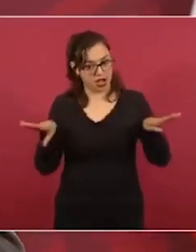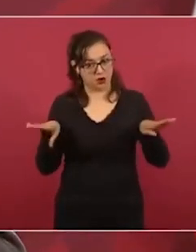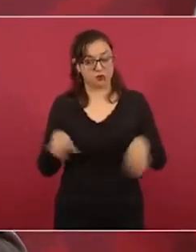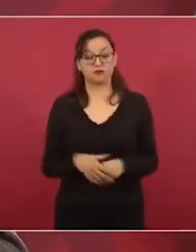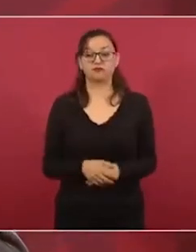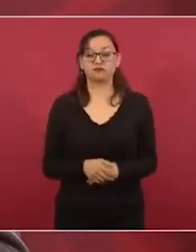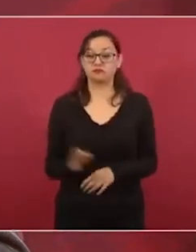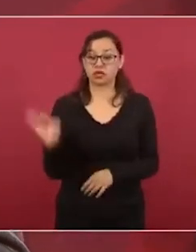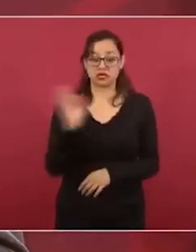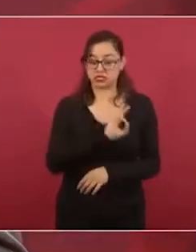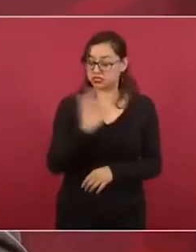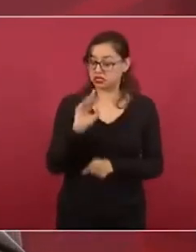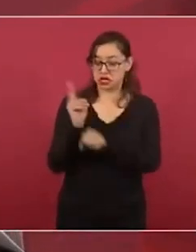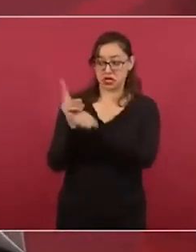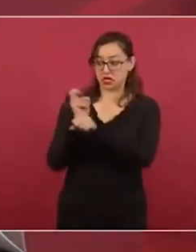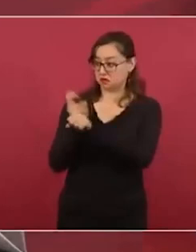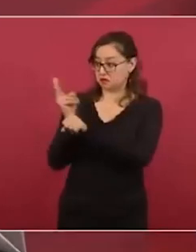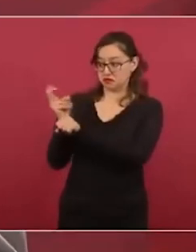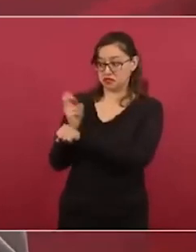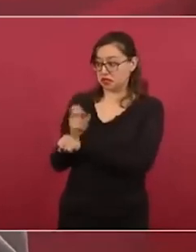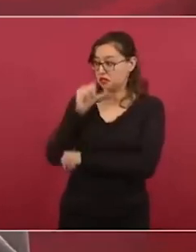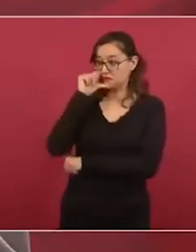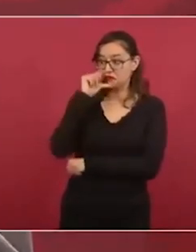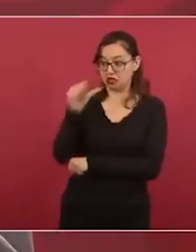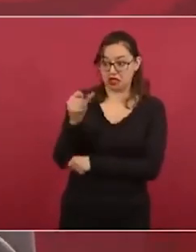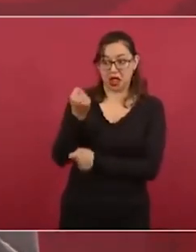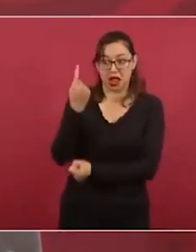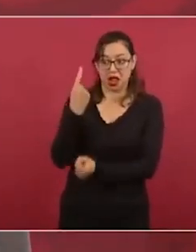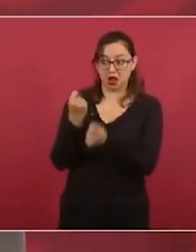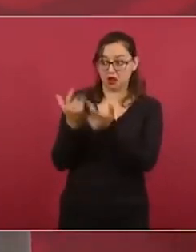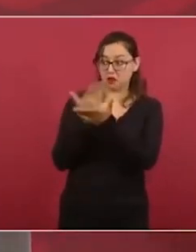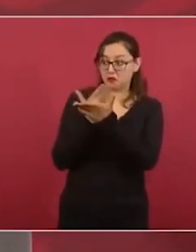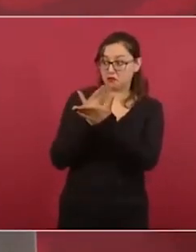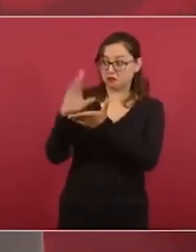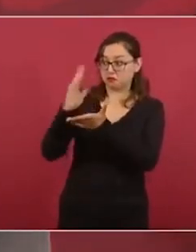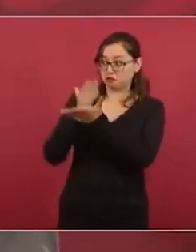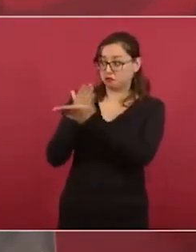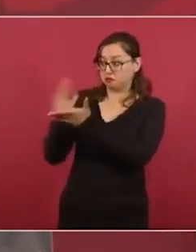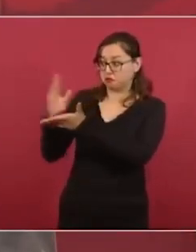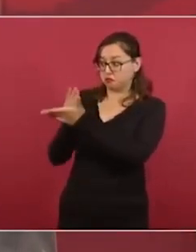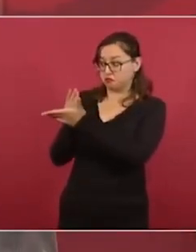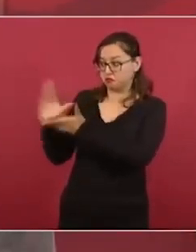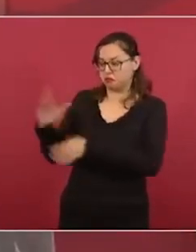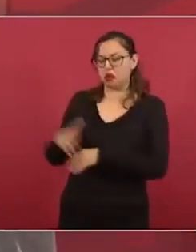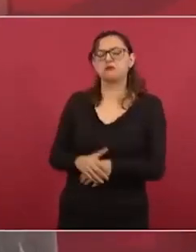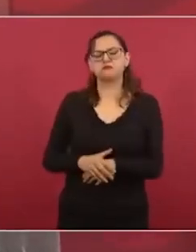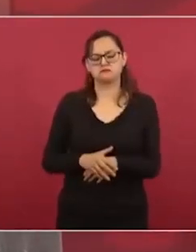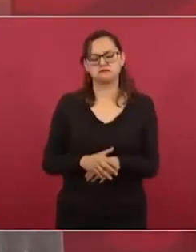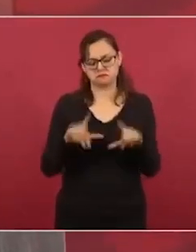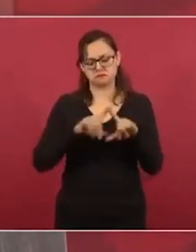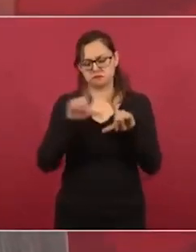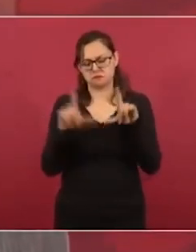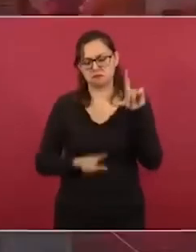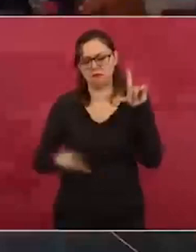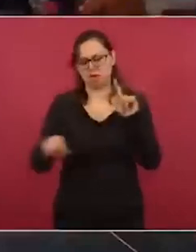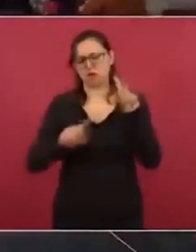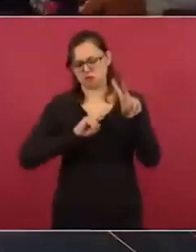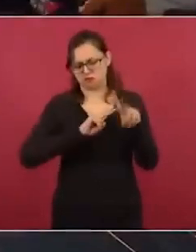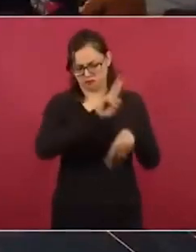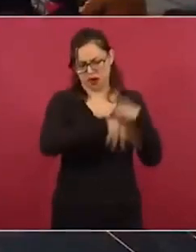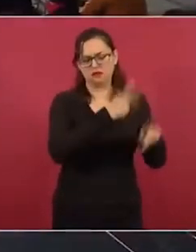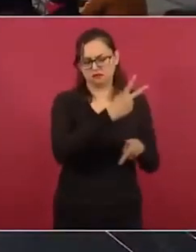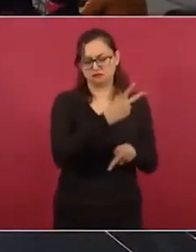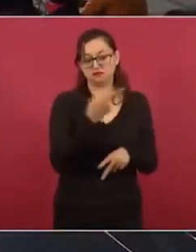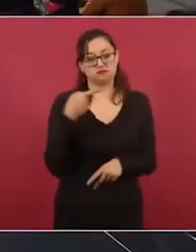¿Quién iría a su representación? Me representaría el canciller, Marcelo. ¿Y cuál sería el mensaje? ¿Sería un mensaje de protesta?